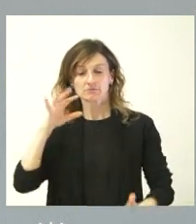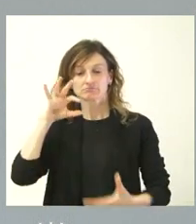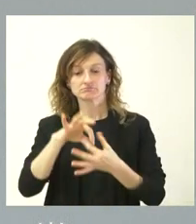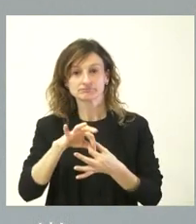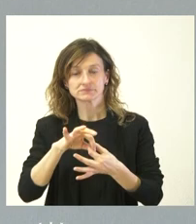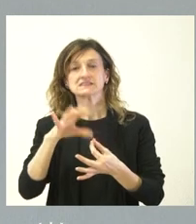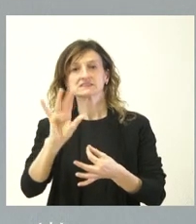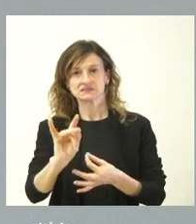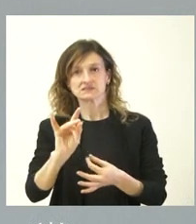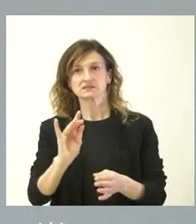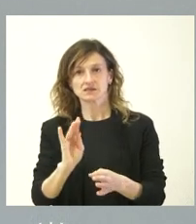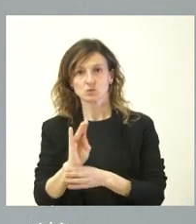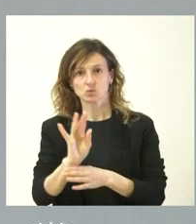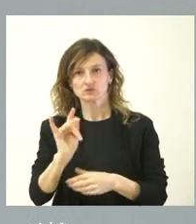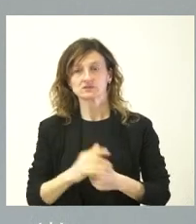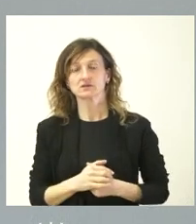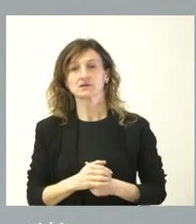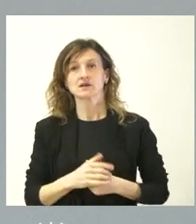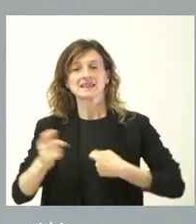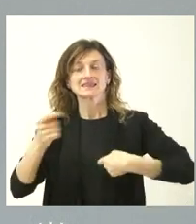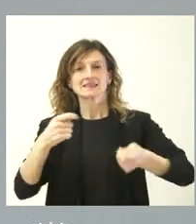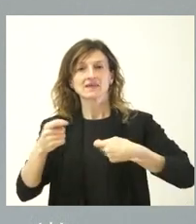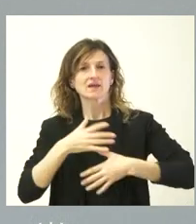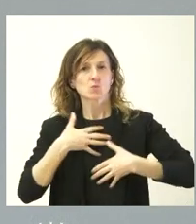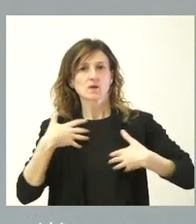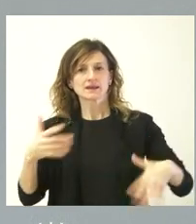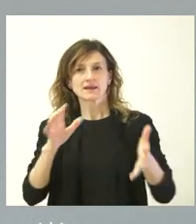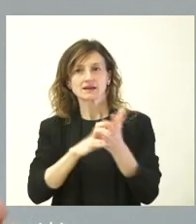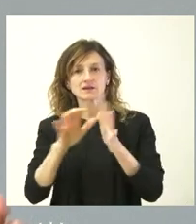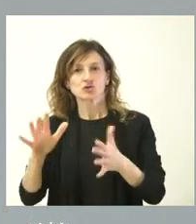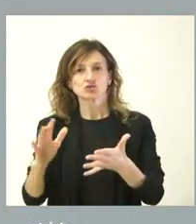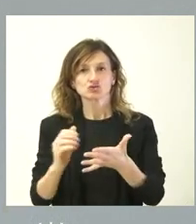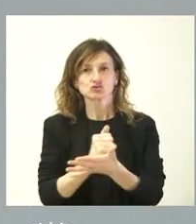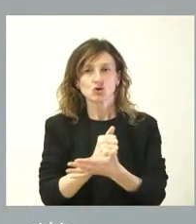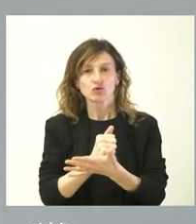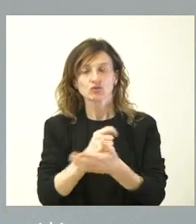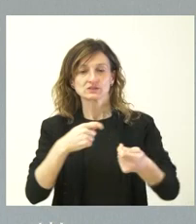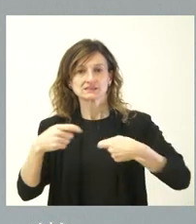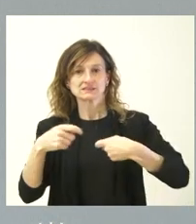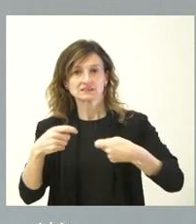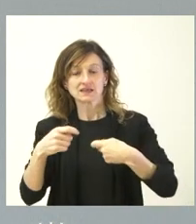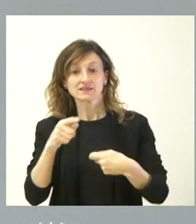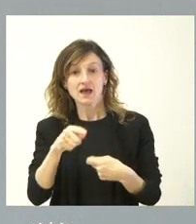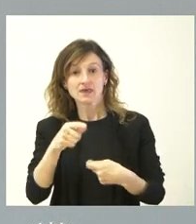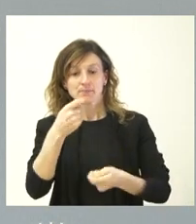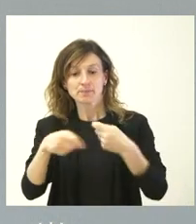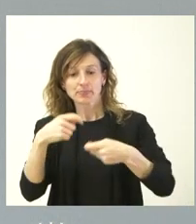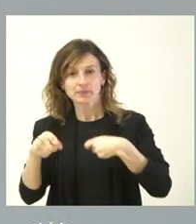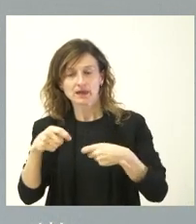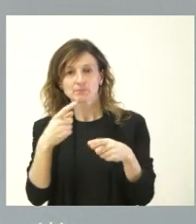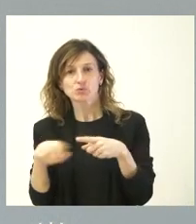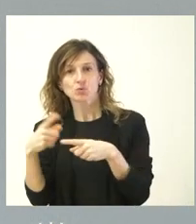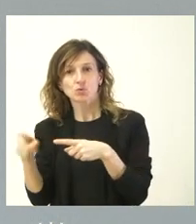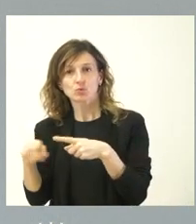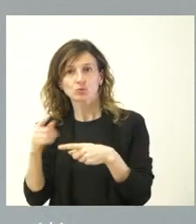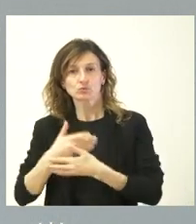recién nacida, sí. En cualquier establecimiento de Castilla y León, en todos los establecimientos de Castilla y León donde se puedan vender este